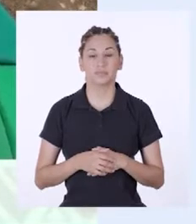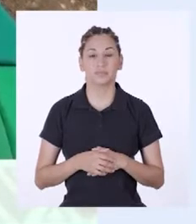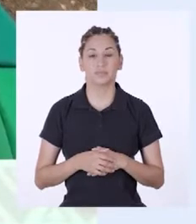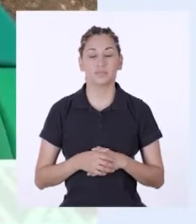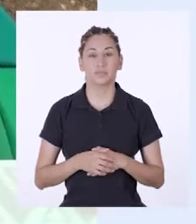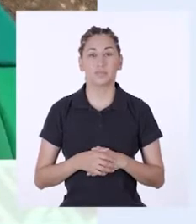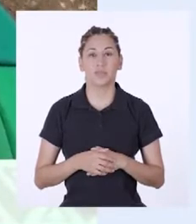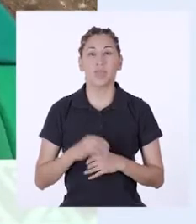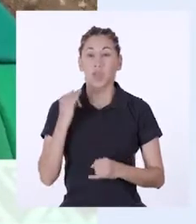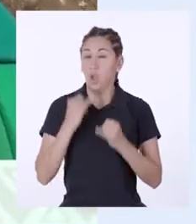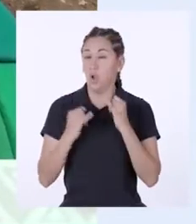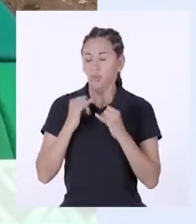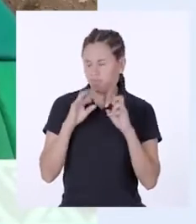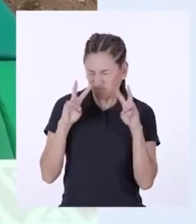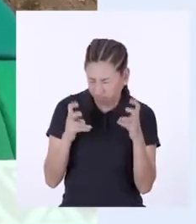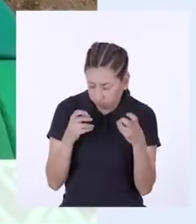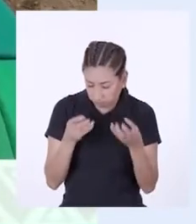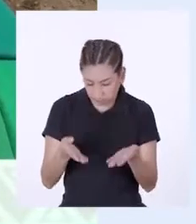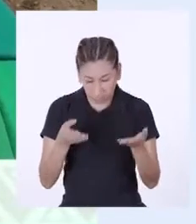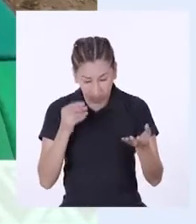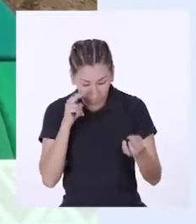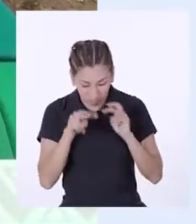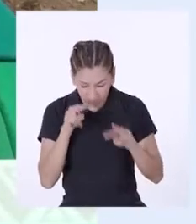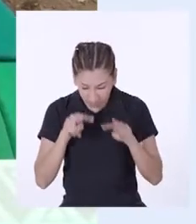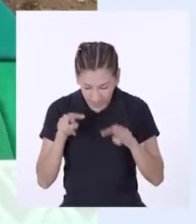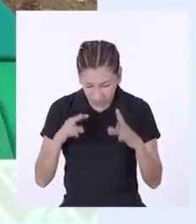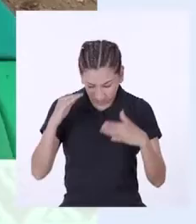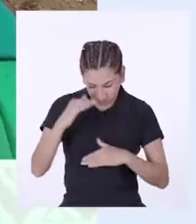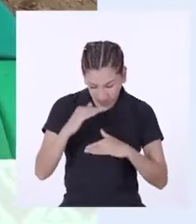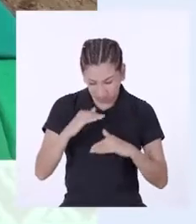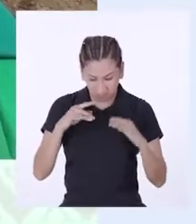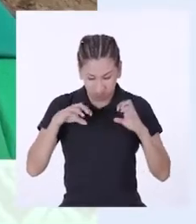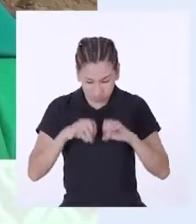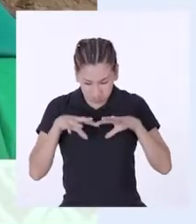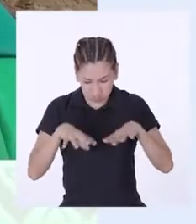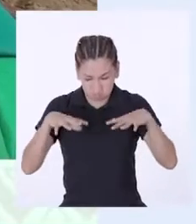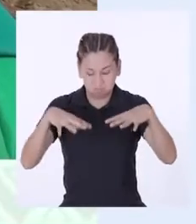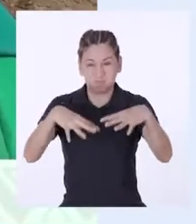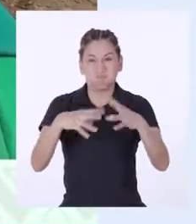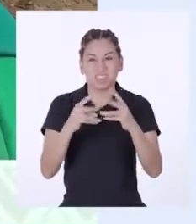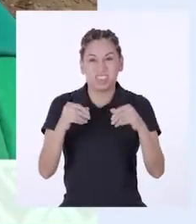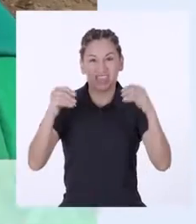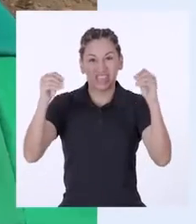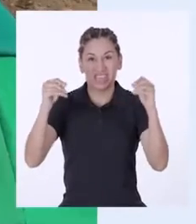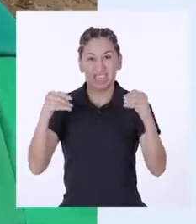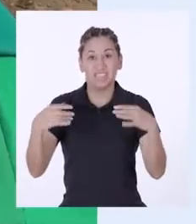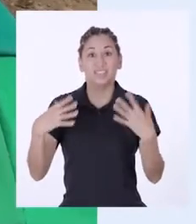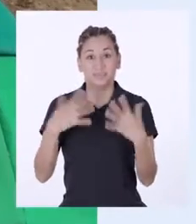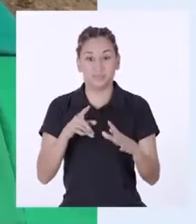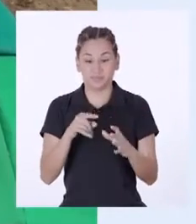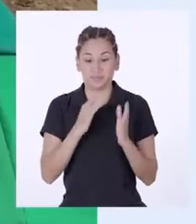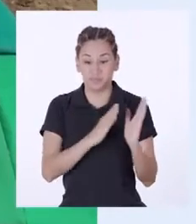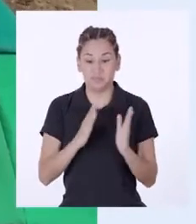La tierra vegetal va a ayudar a que activen los microorganismos y el proceso sea mucho más eficiente.